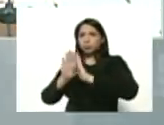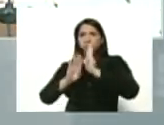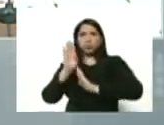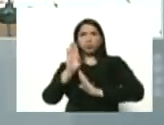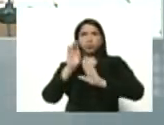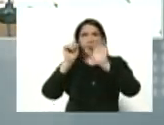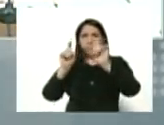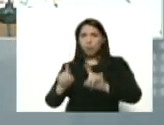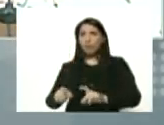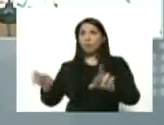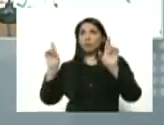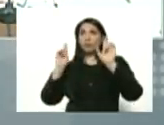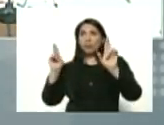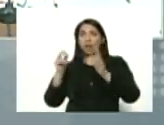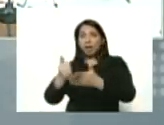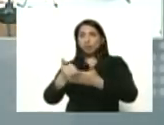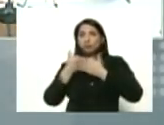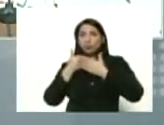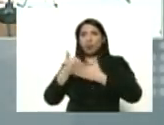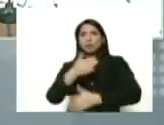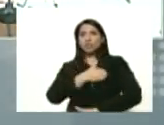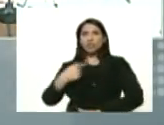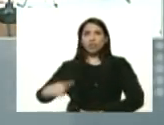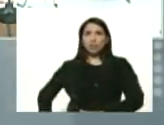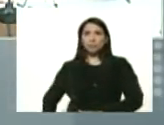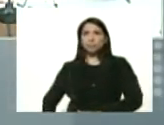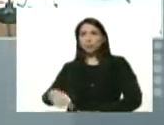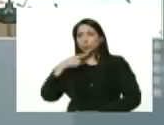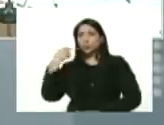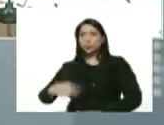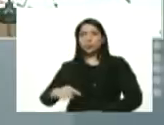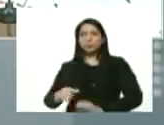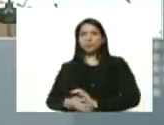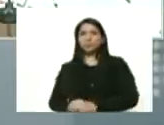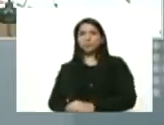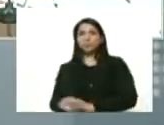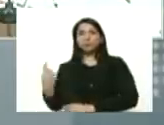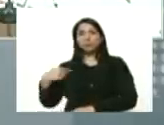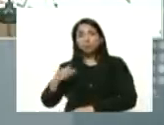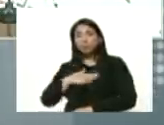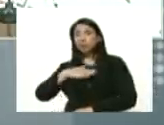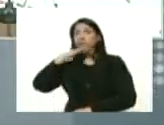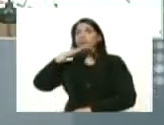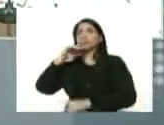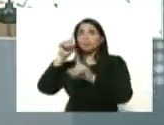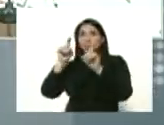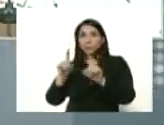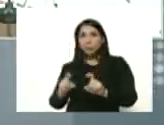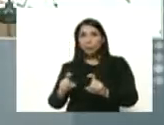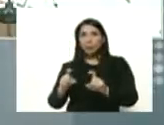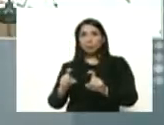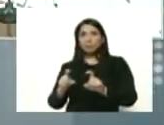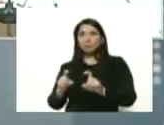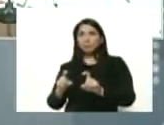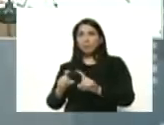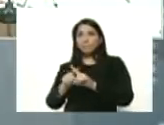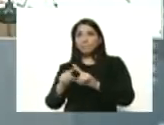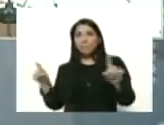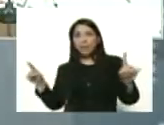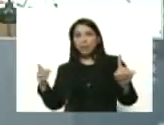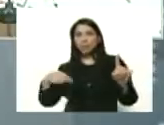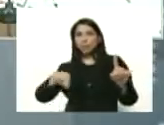pruebas afortunadamente con la ayuda de la China de Rusia tenemos suficientes pruebas diagnósticas para